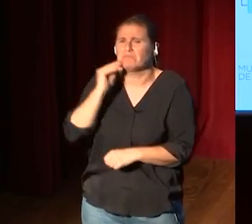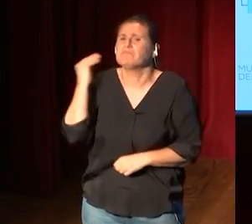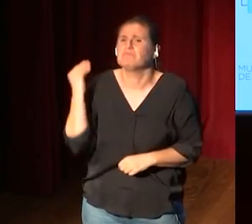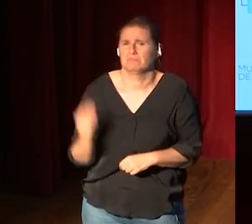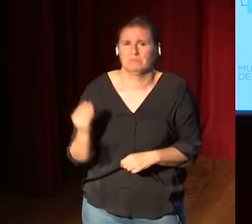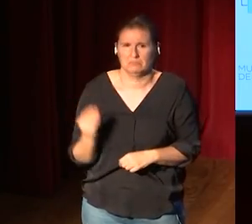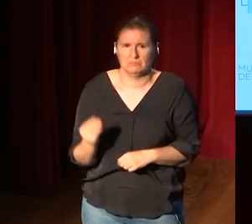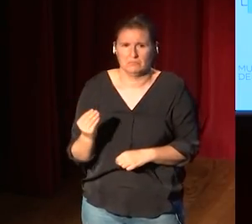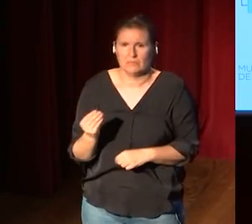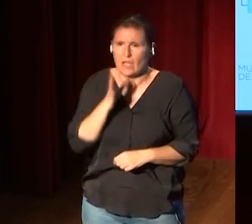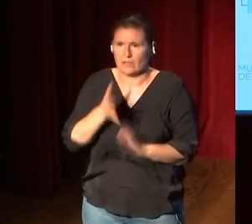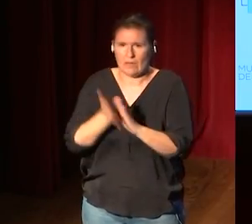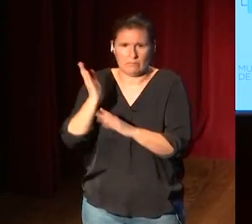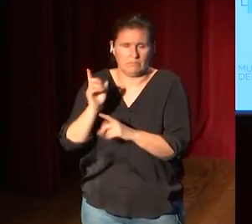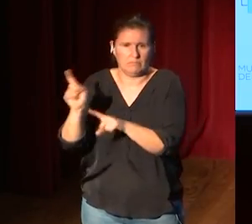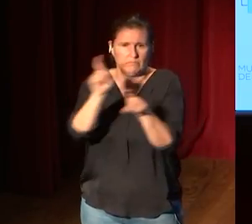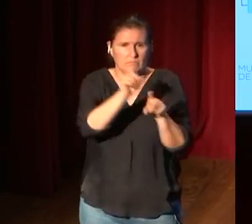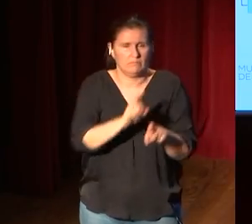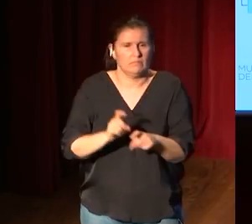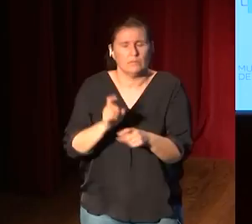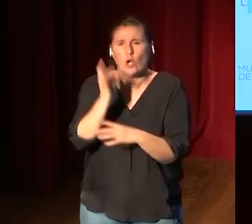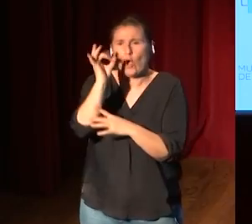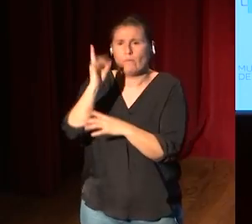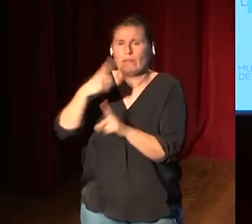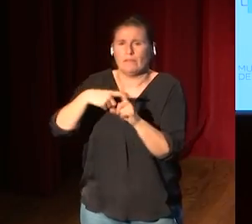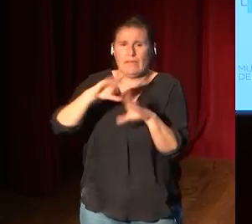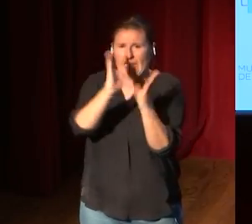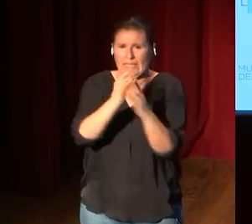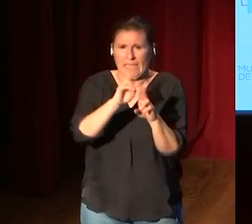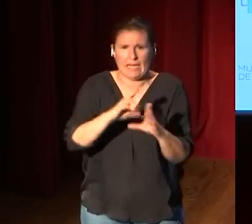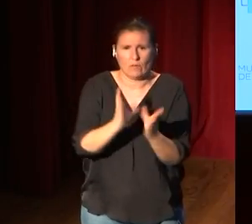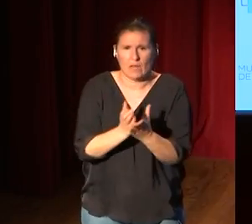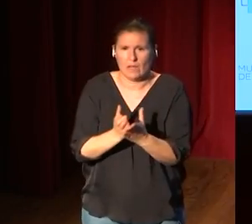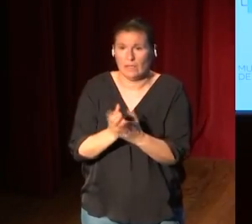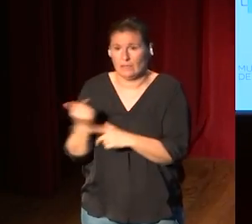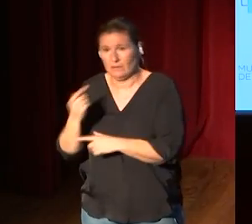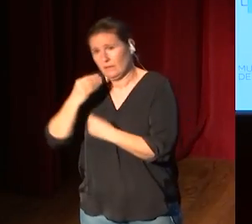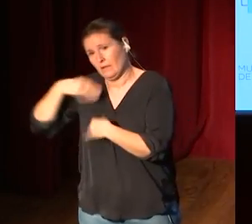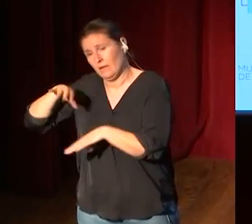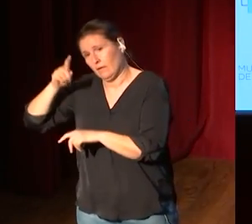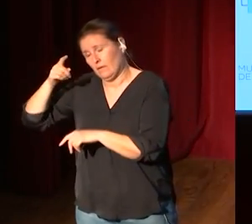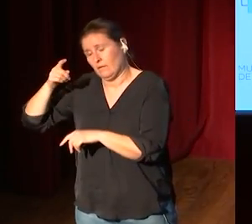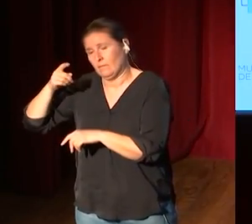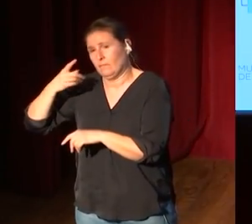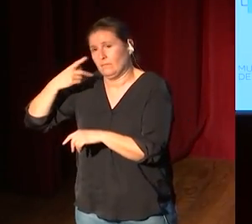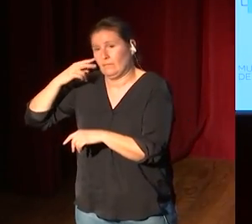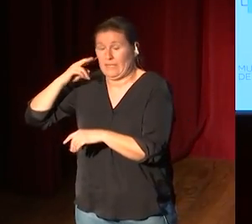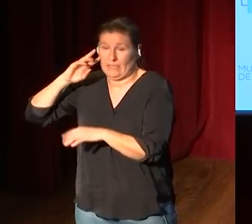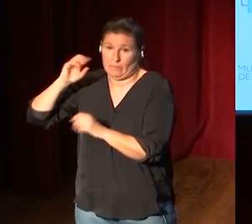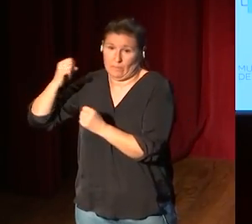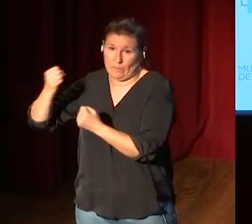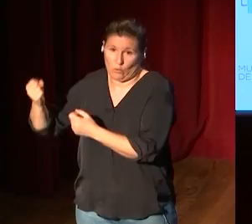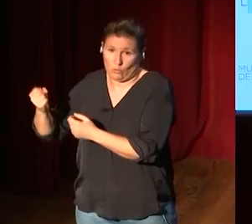están dando conferencias a nivel internacional tanto de un lado como de otro ¿cuál es el problema realmente?